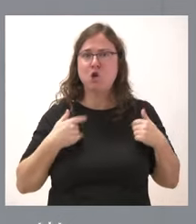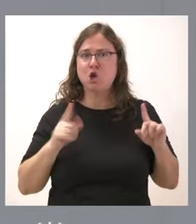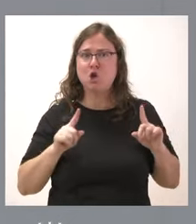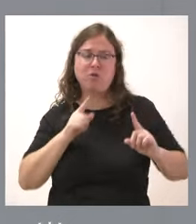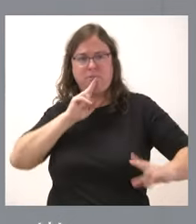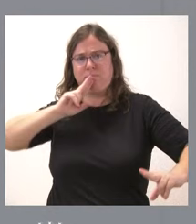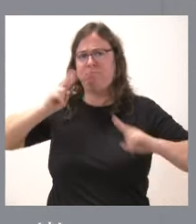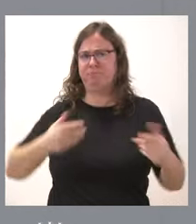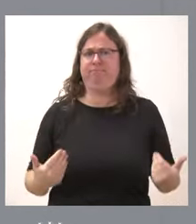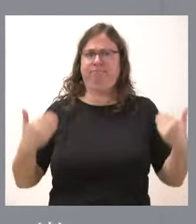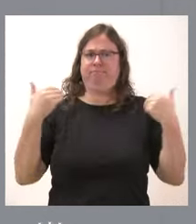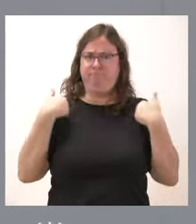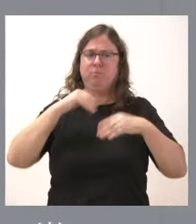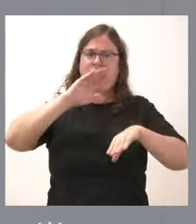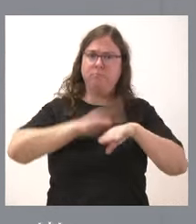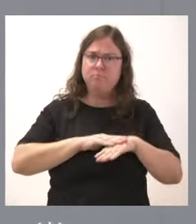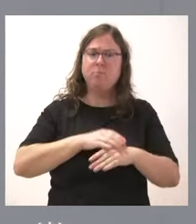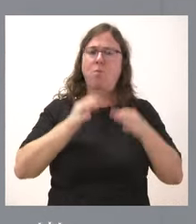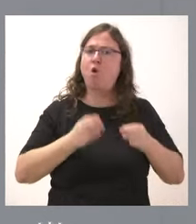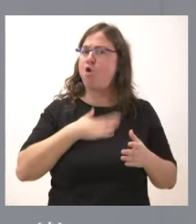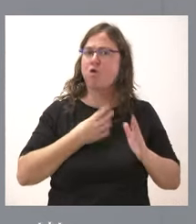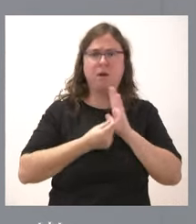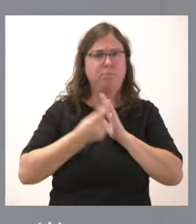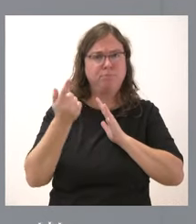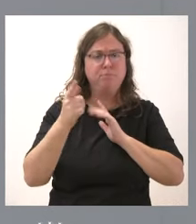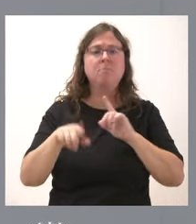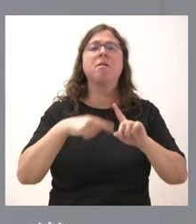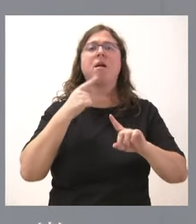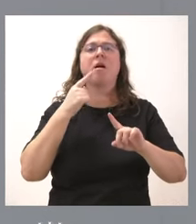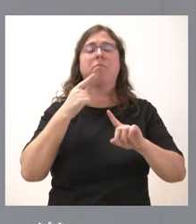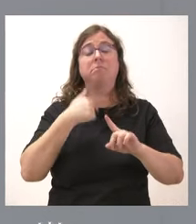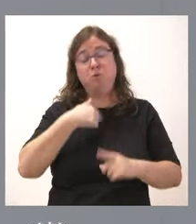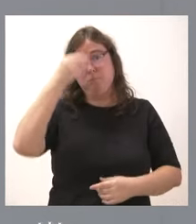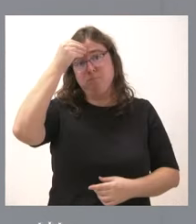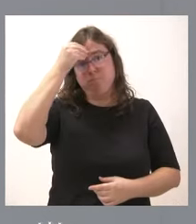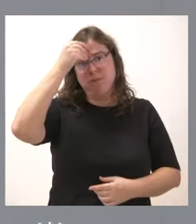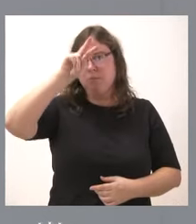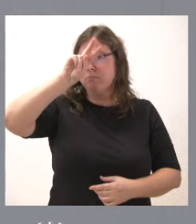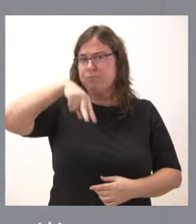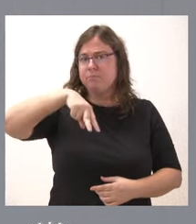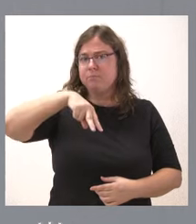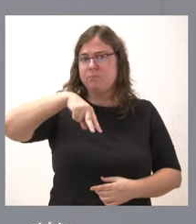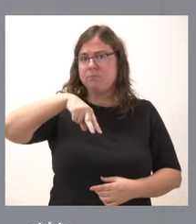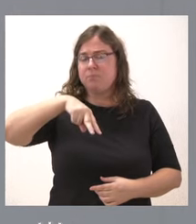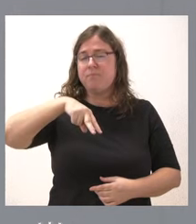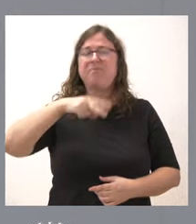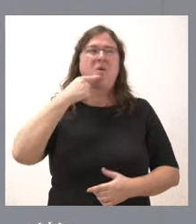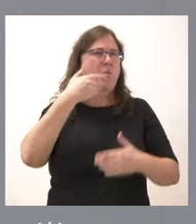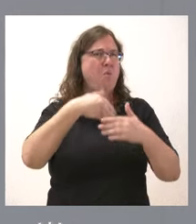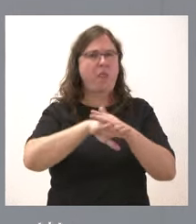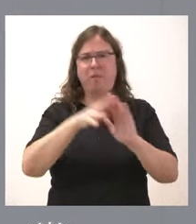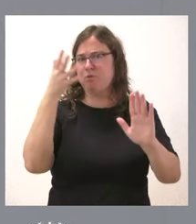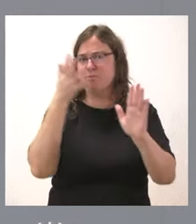frente a sus responsabilidades penales donde corresponde. Y, por tanto, yo creo que esto es algo que quedará para siempre